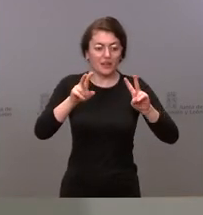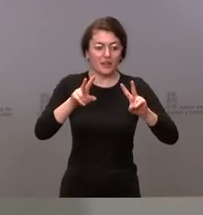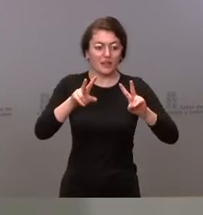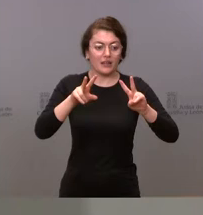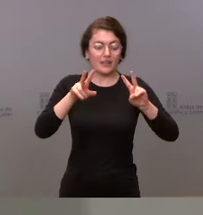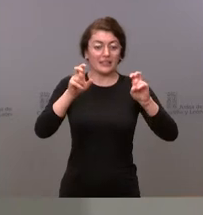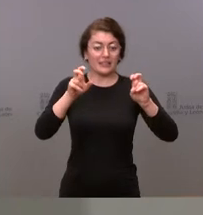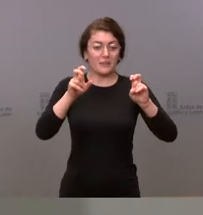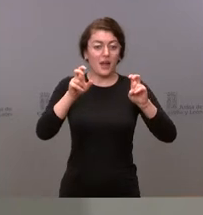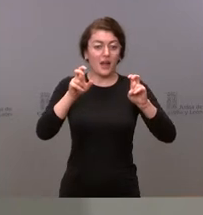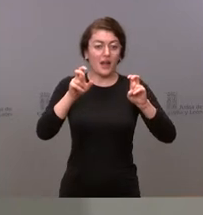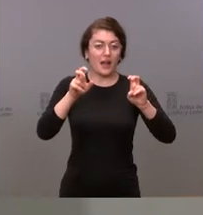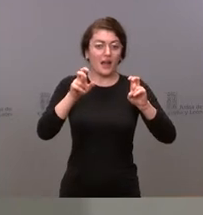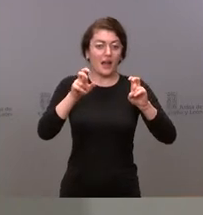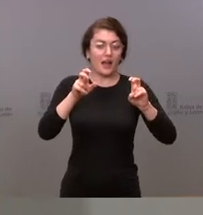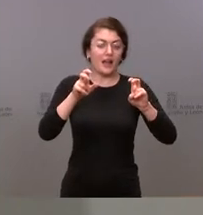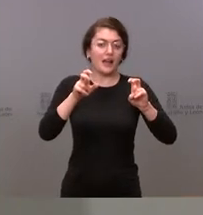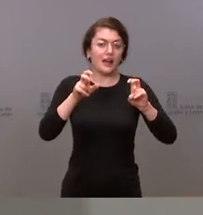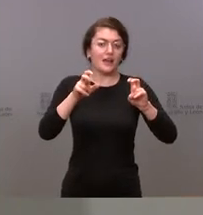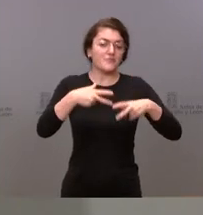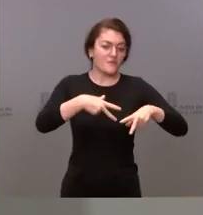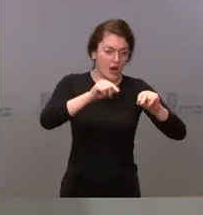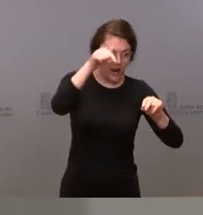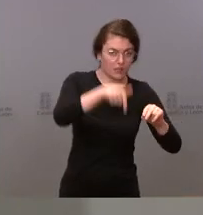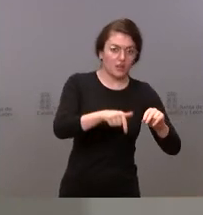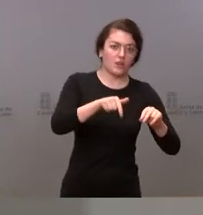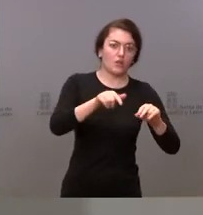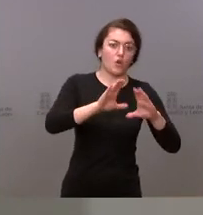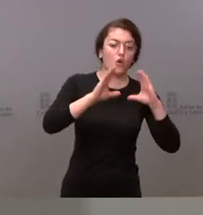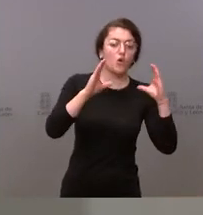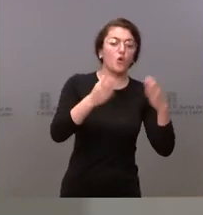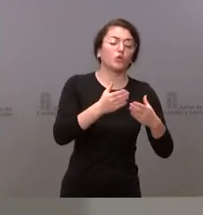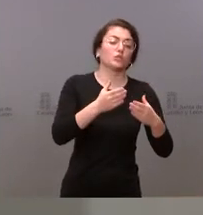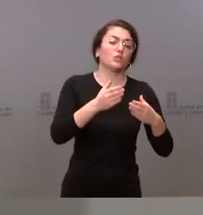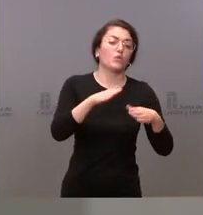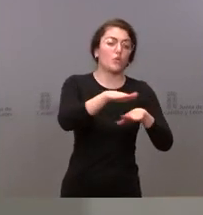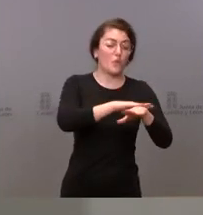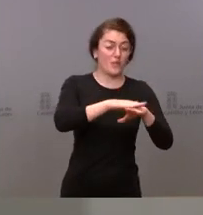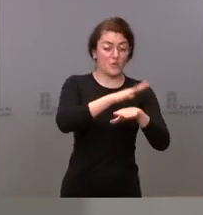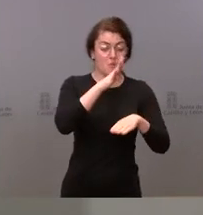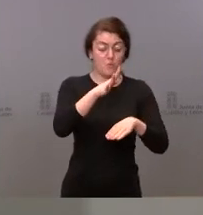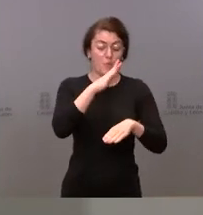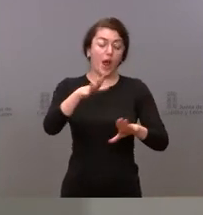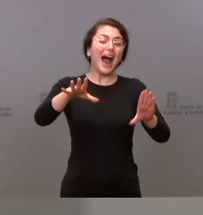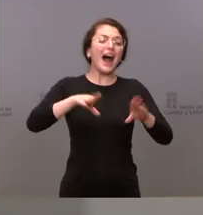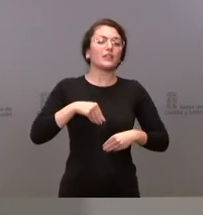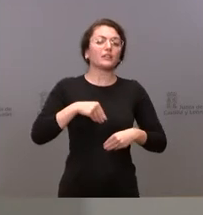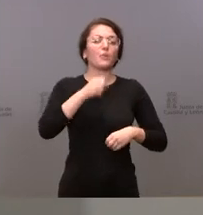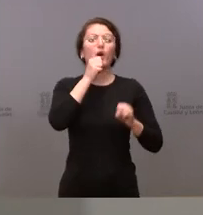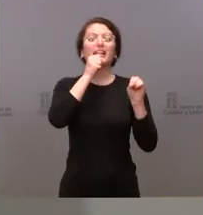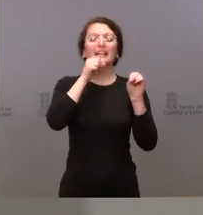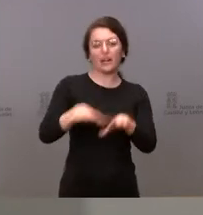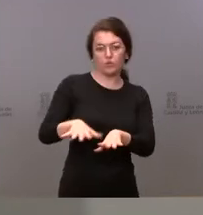Consejo de Gobierno donde aceptamos las renuncias de algunos altos cargos que lo han presentado. En la